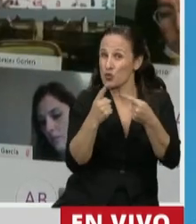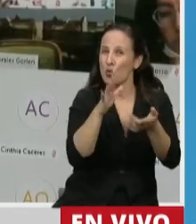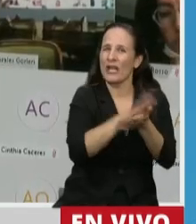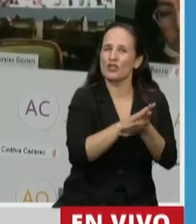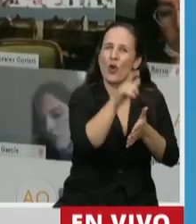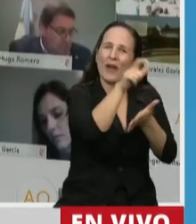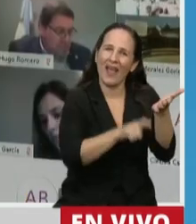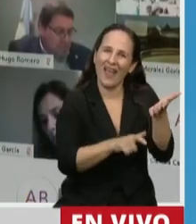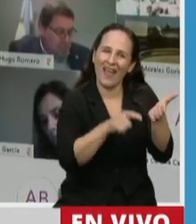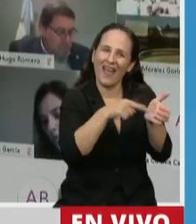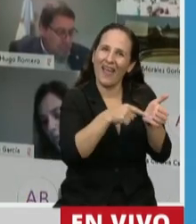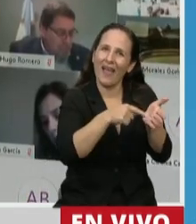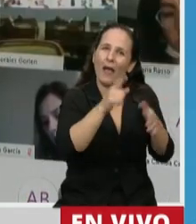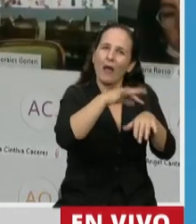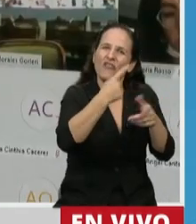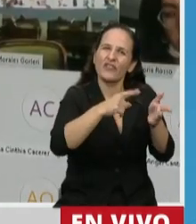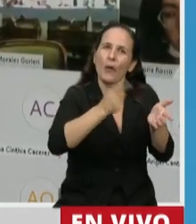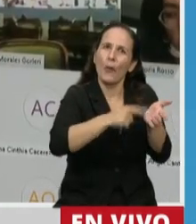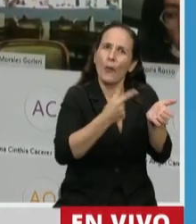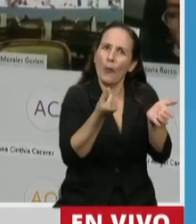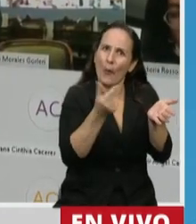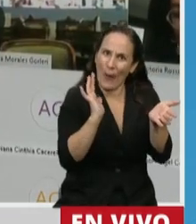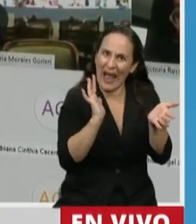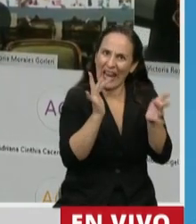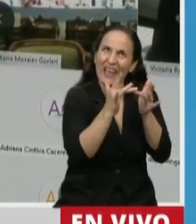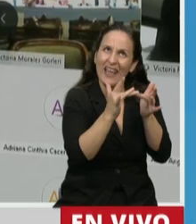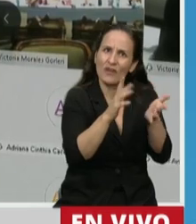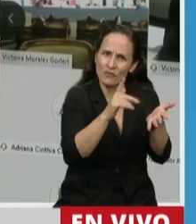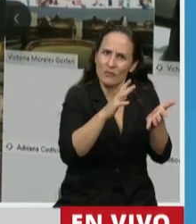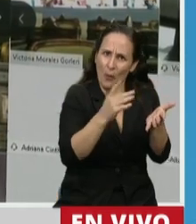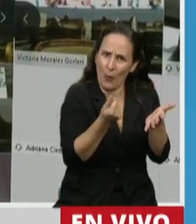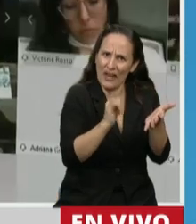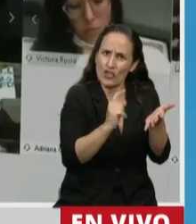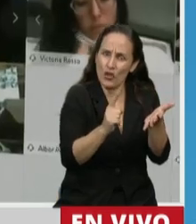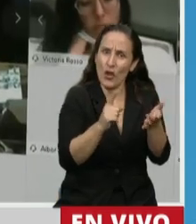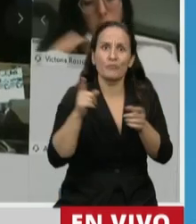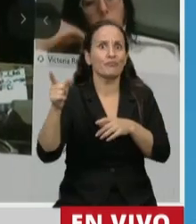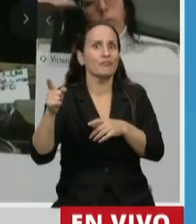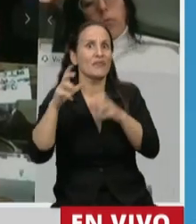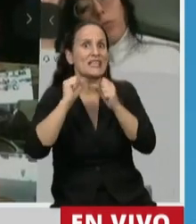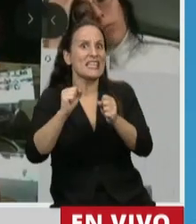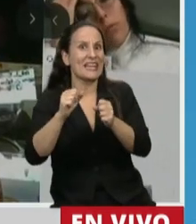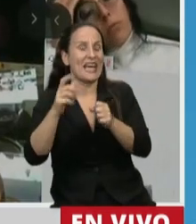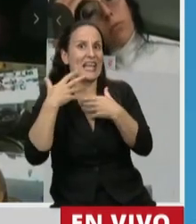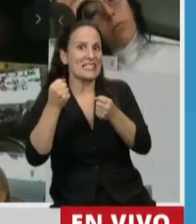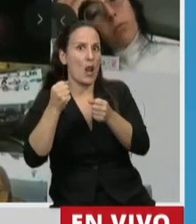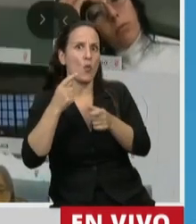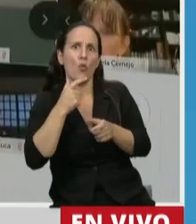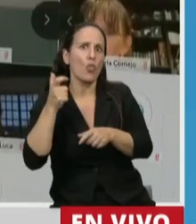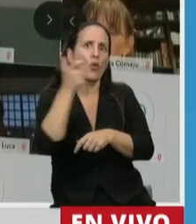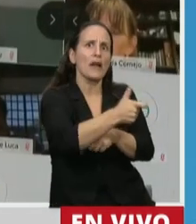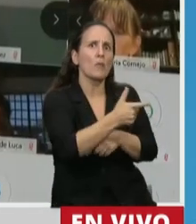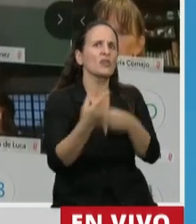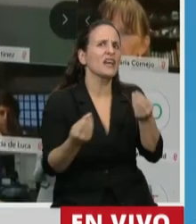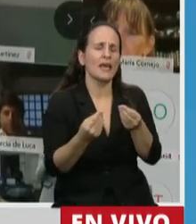prescripción digital era válida. Y la contestación por dictamen jurídico de la Secretaría de Salud de ese momento fue de